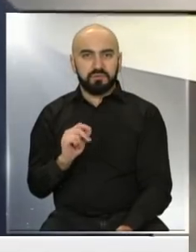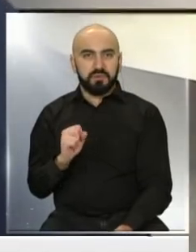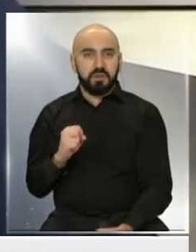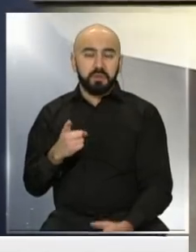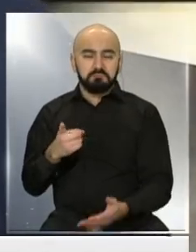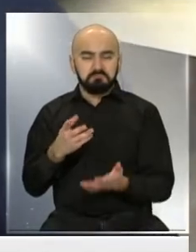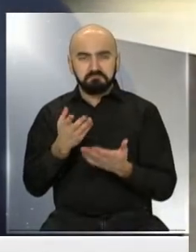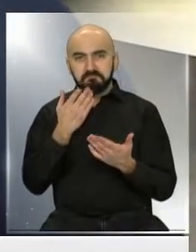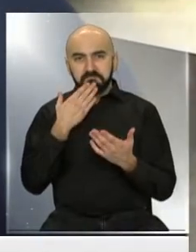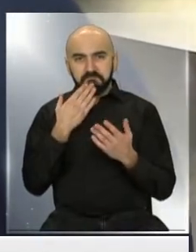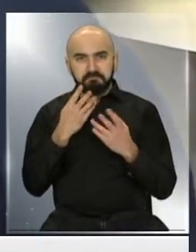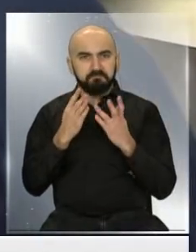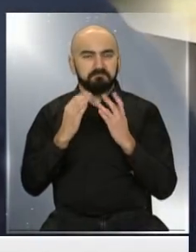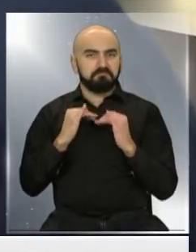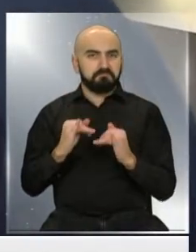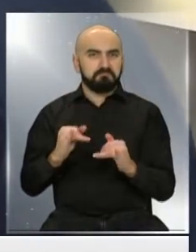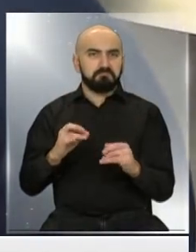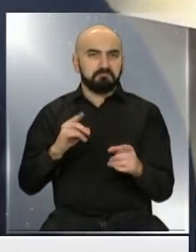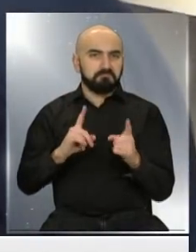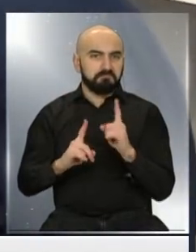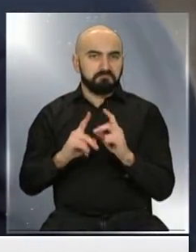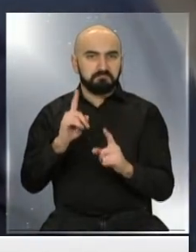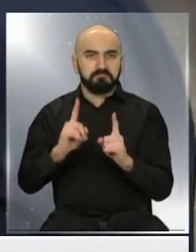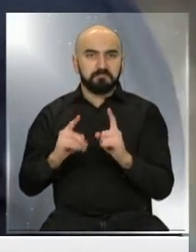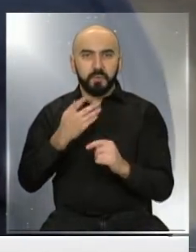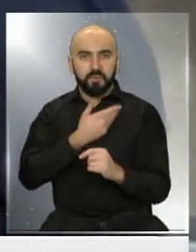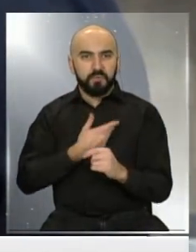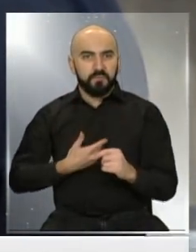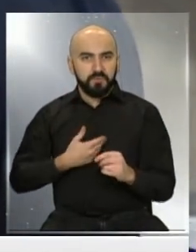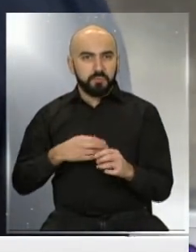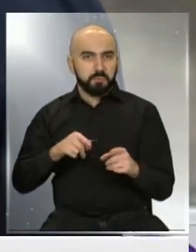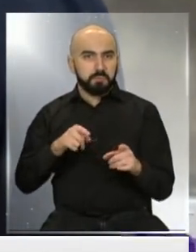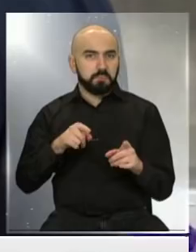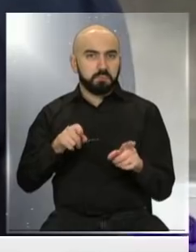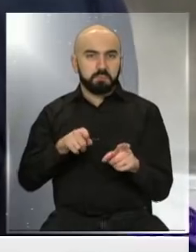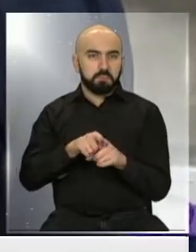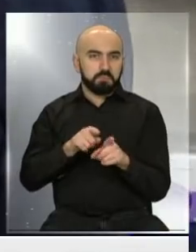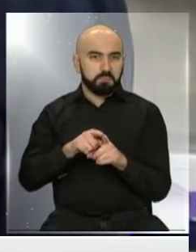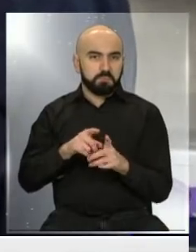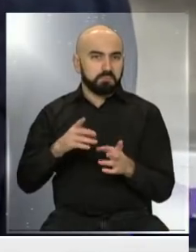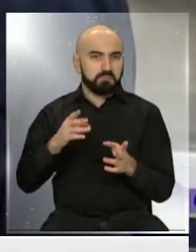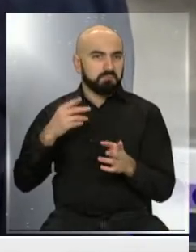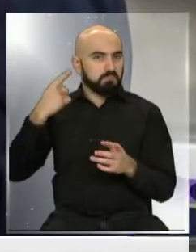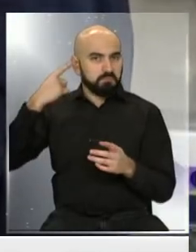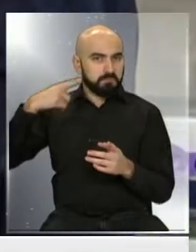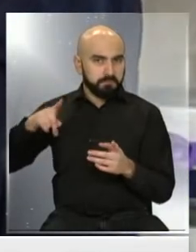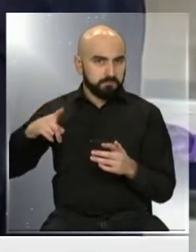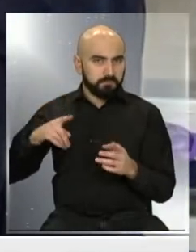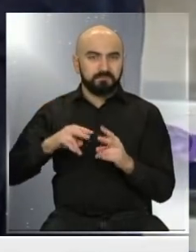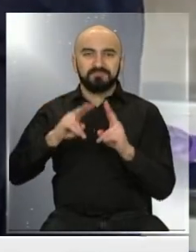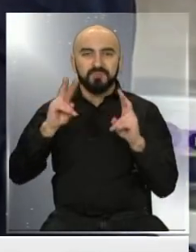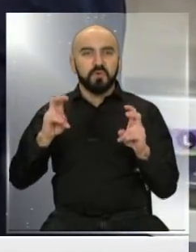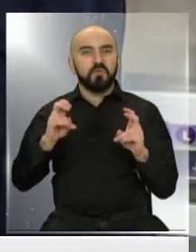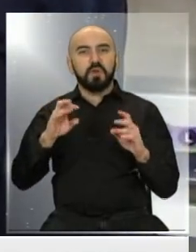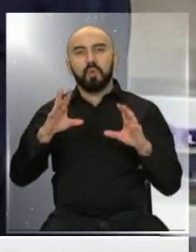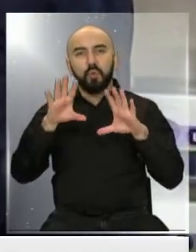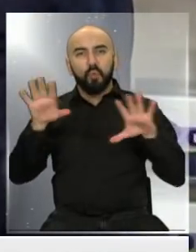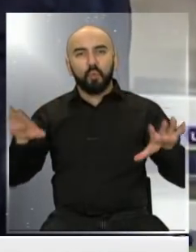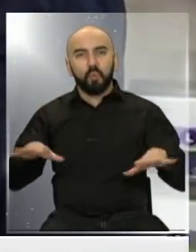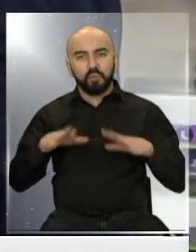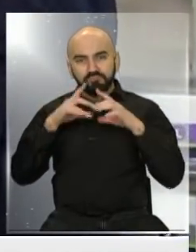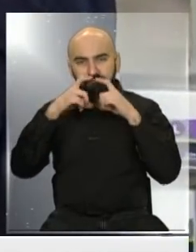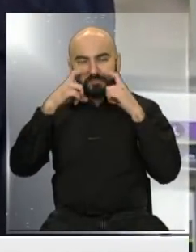recomendaciones gubernamentales entregadas por los centros de, para la control y prevención de enfermedades sobre el uso de mascarillas